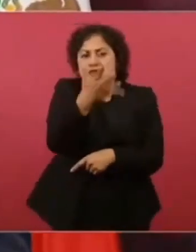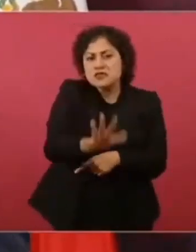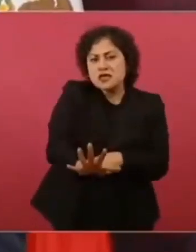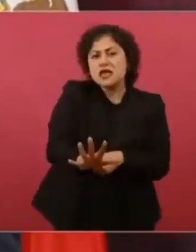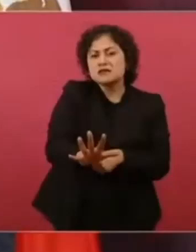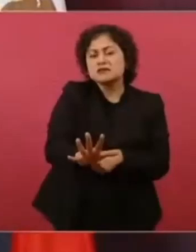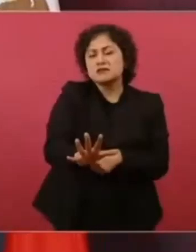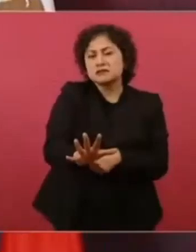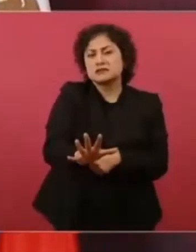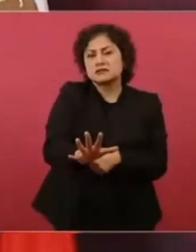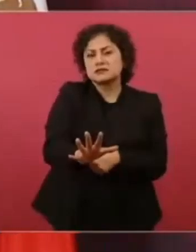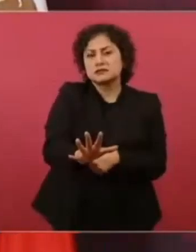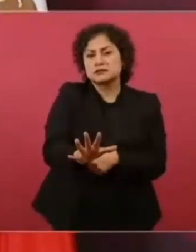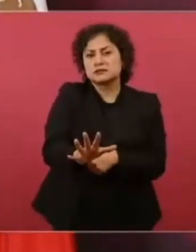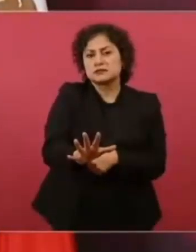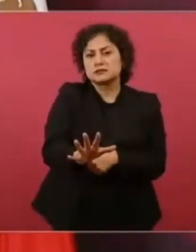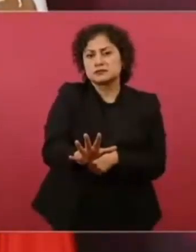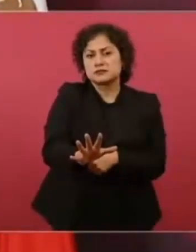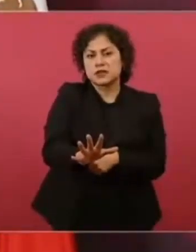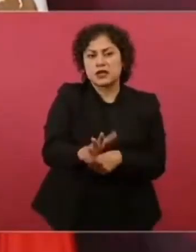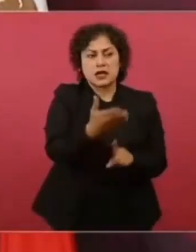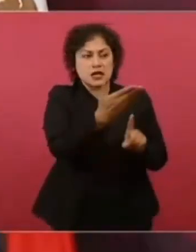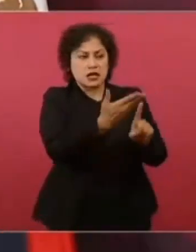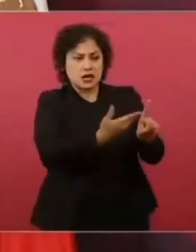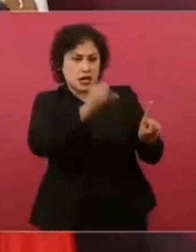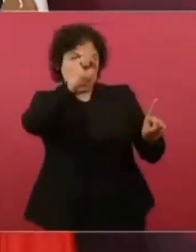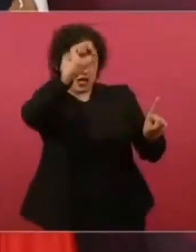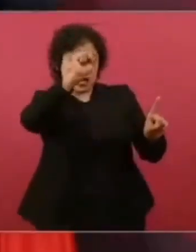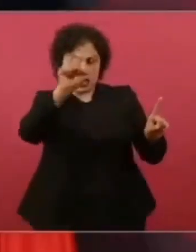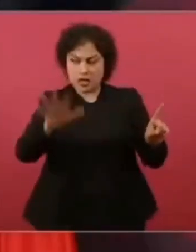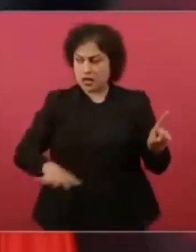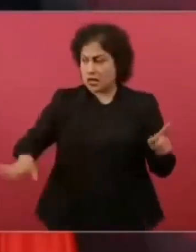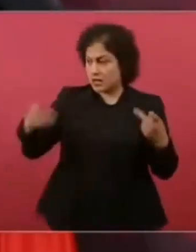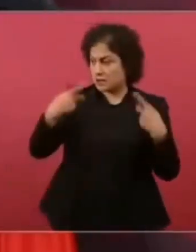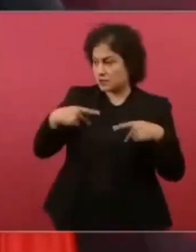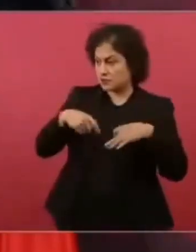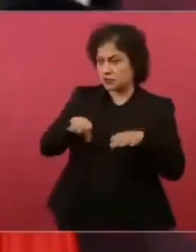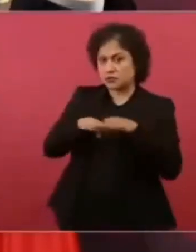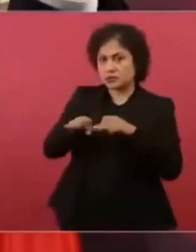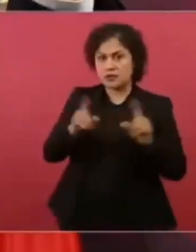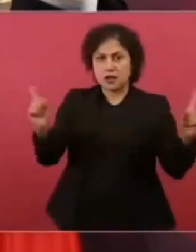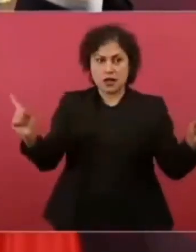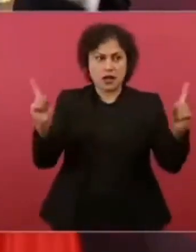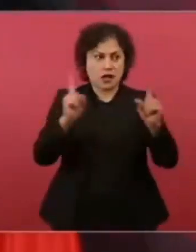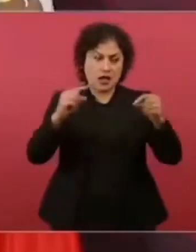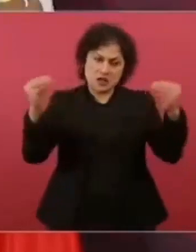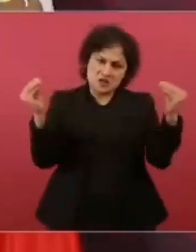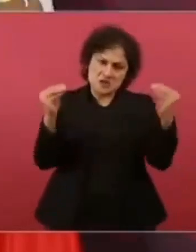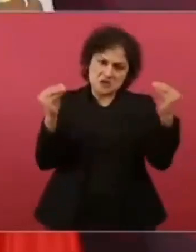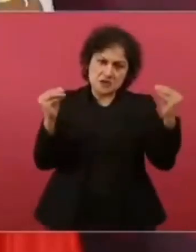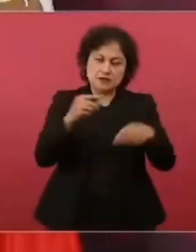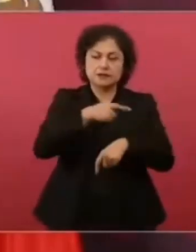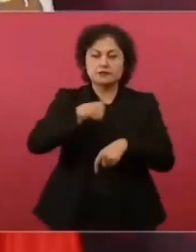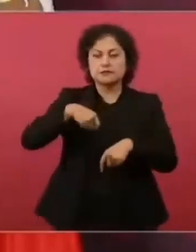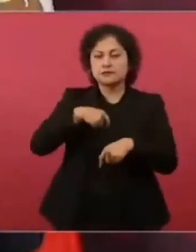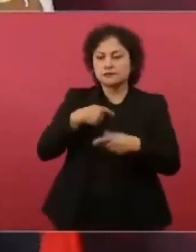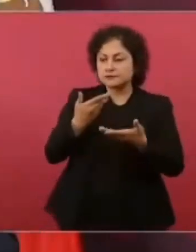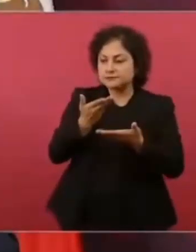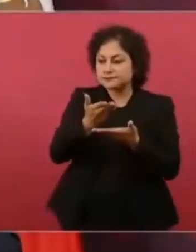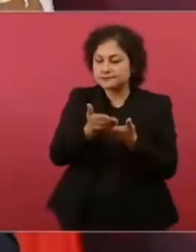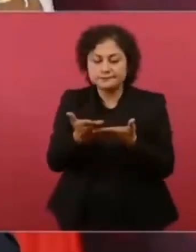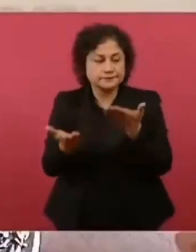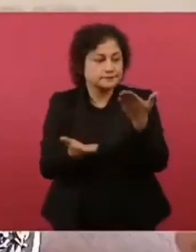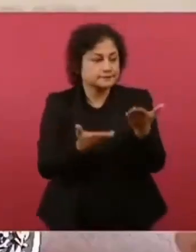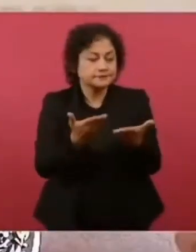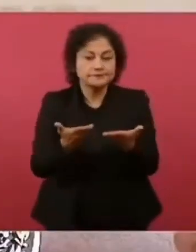de trabajadores en contra de dirigentes, o donde hay dos dirigencias y los trabajadores tienen que decidir